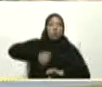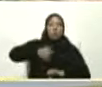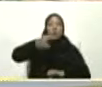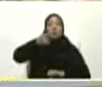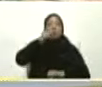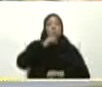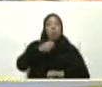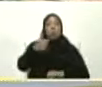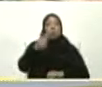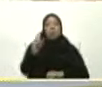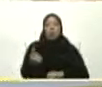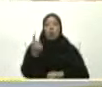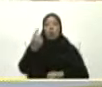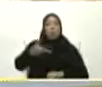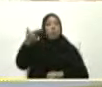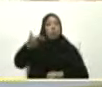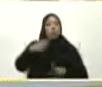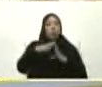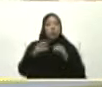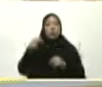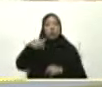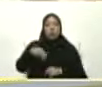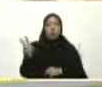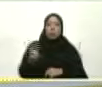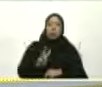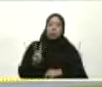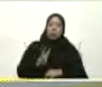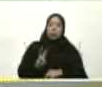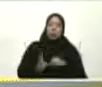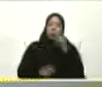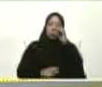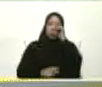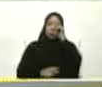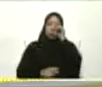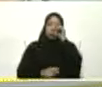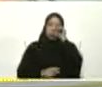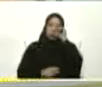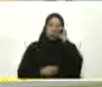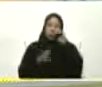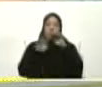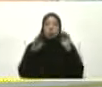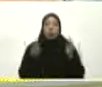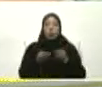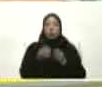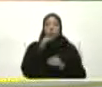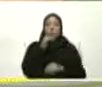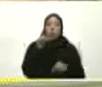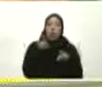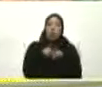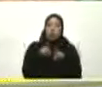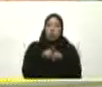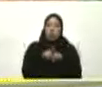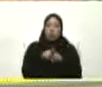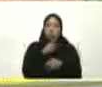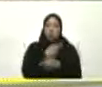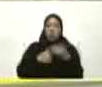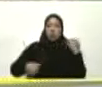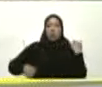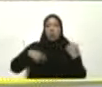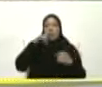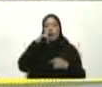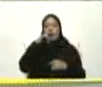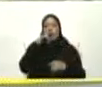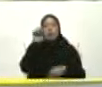décadas Es de primer nivel Aquí Y en el mundo Cotizados pues Los profesionales De